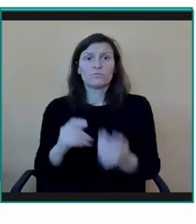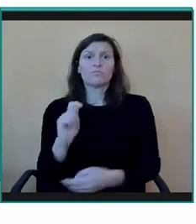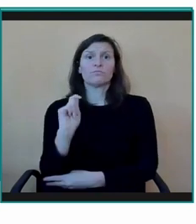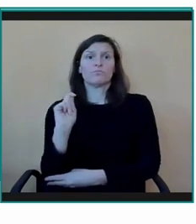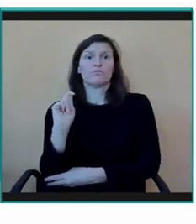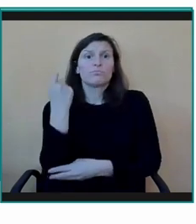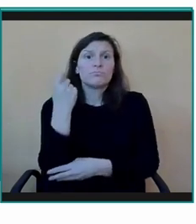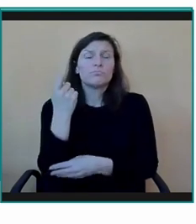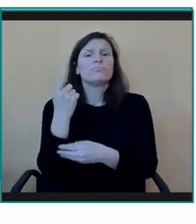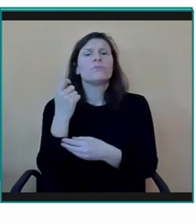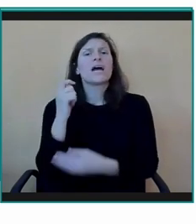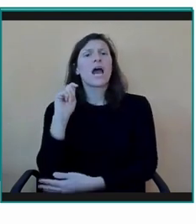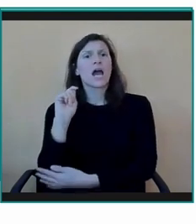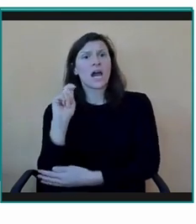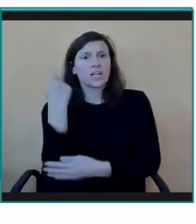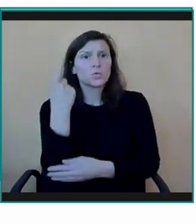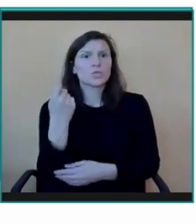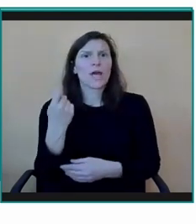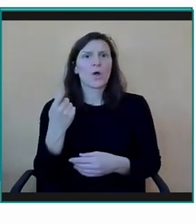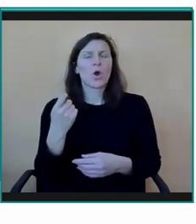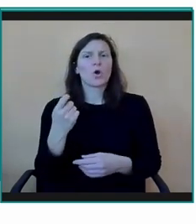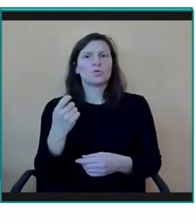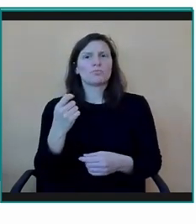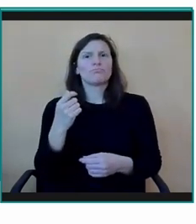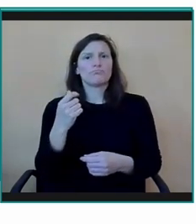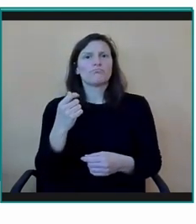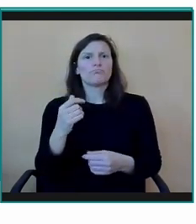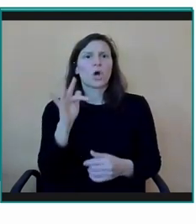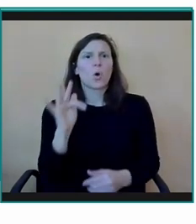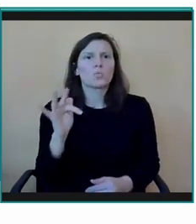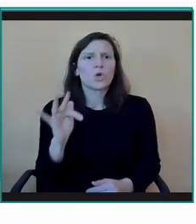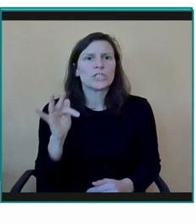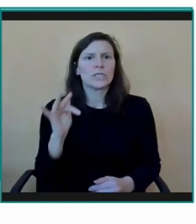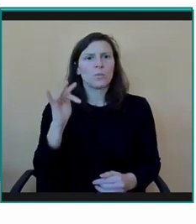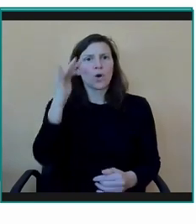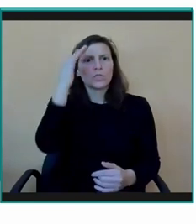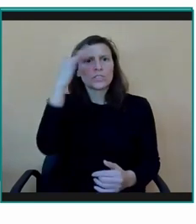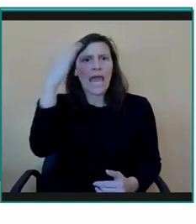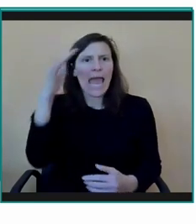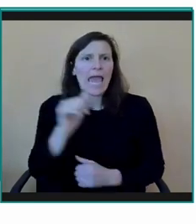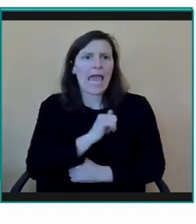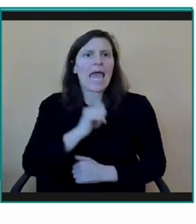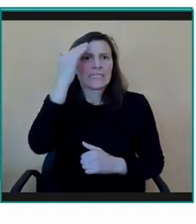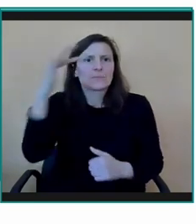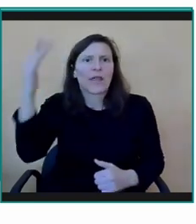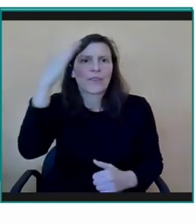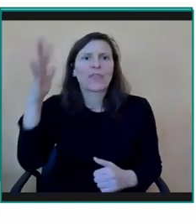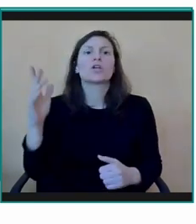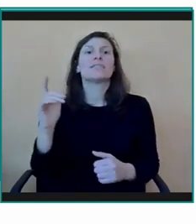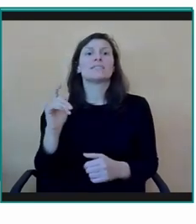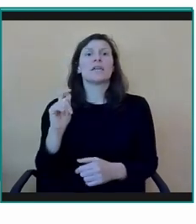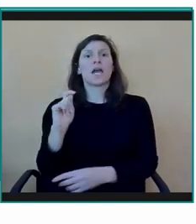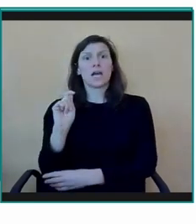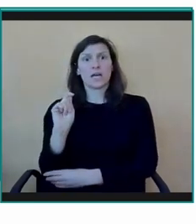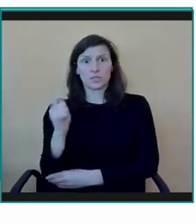resultados muy esperanzadores, con resultados muy innovadores y con resultados que hay